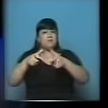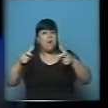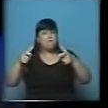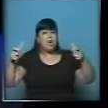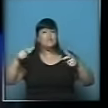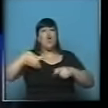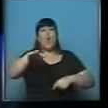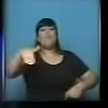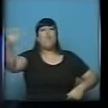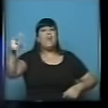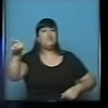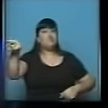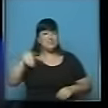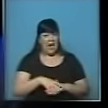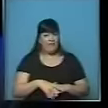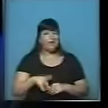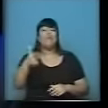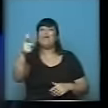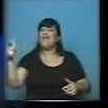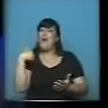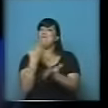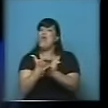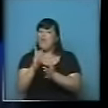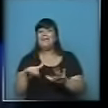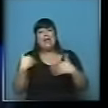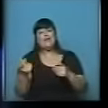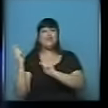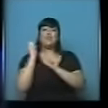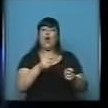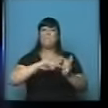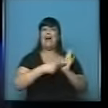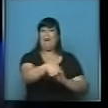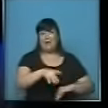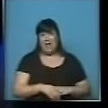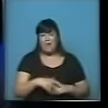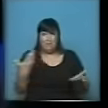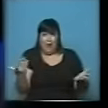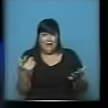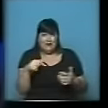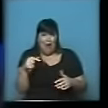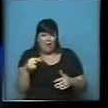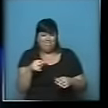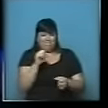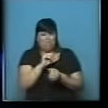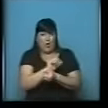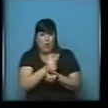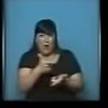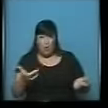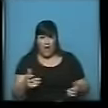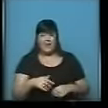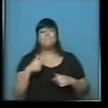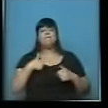demanda de la Provincia de Buenos Aires por la ausencia de propuestas y de calidad en la educación pública de la Provincia de Buenos Aires. Y ahí te digo,